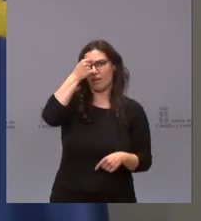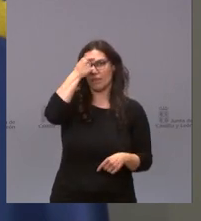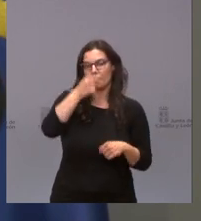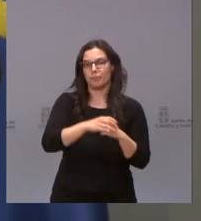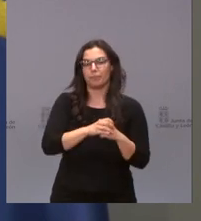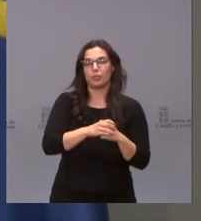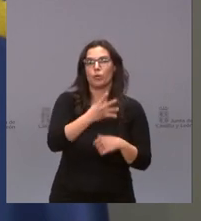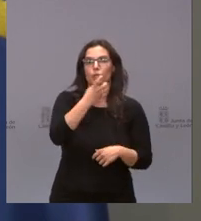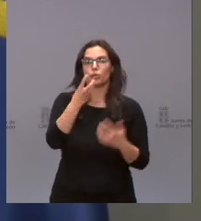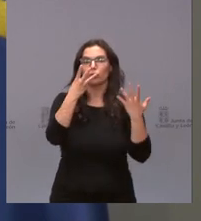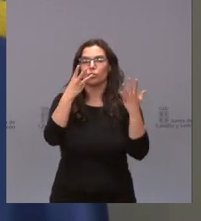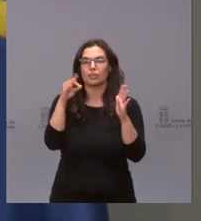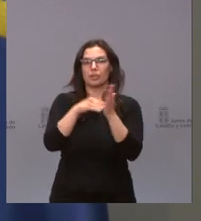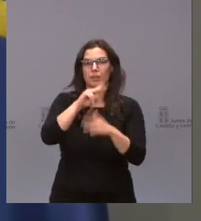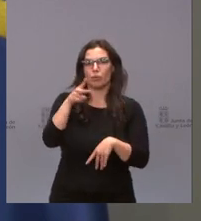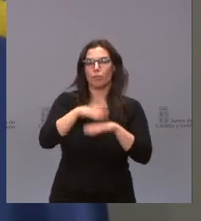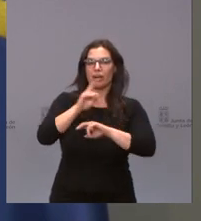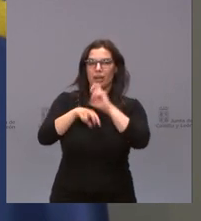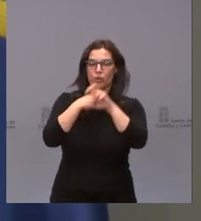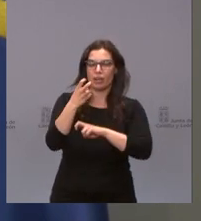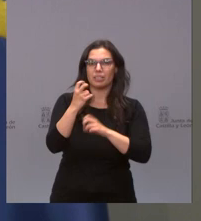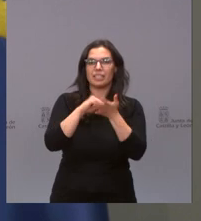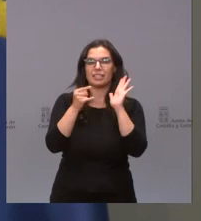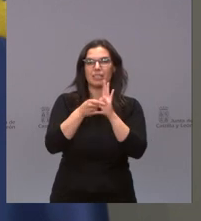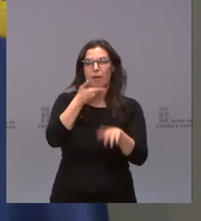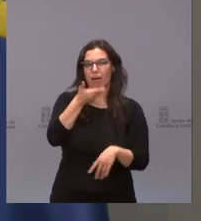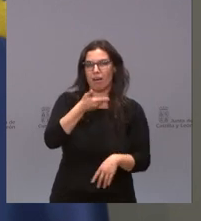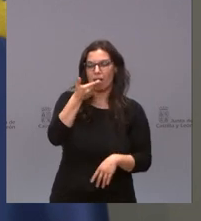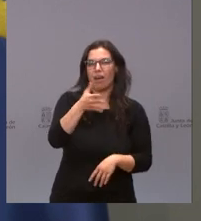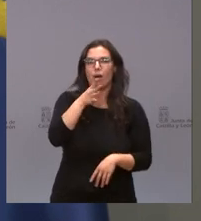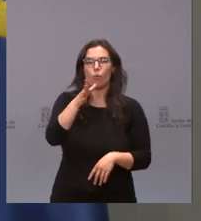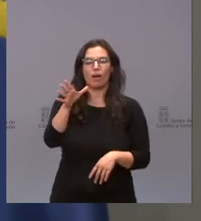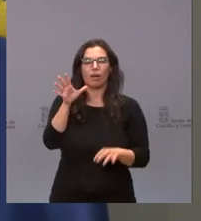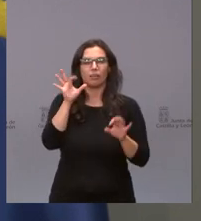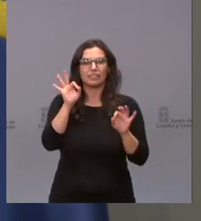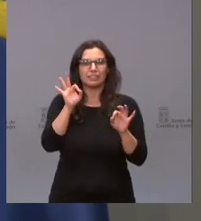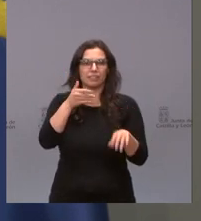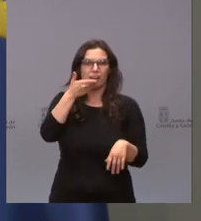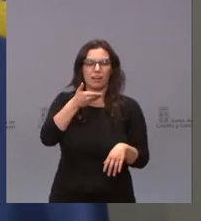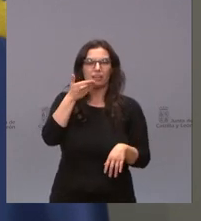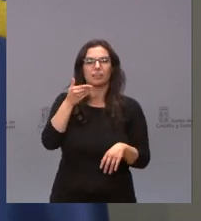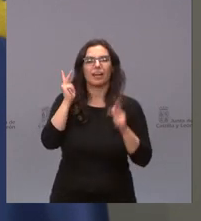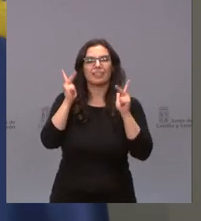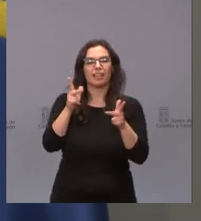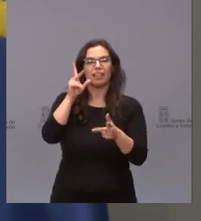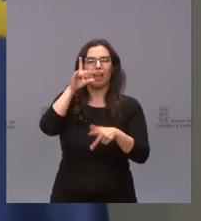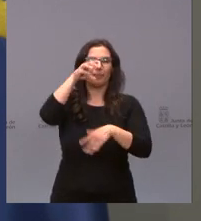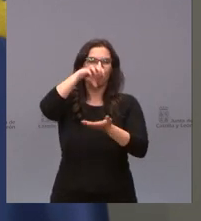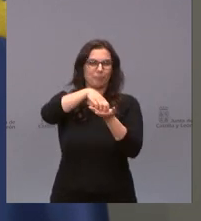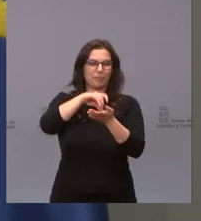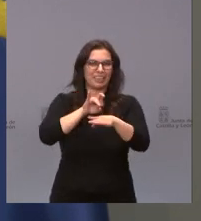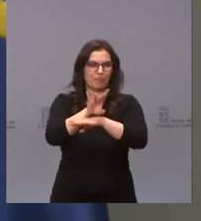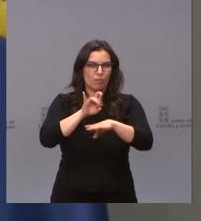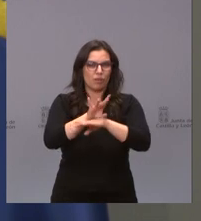Otras 480.000 euros para renovar el sistema de calefacción y agua caliente de la Residencia de Tiempo Libre en la Casona del Pinar,